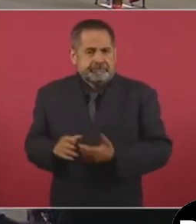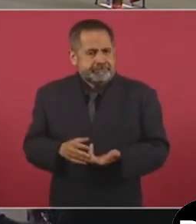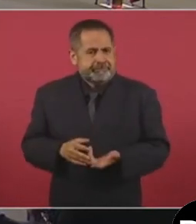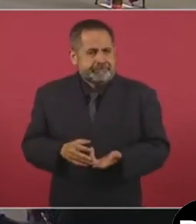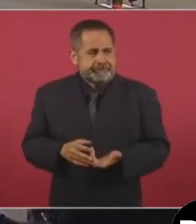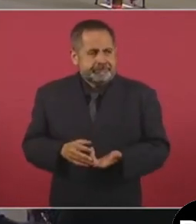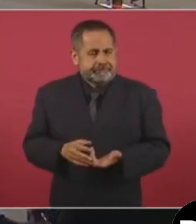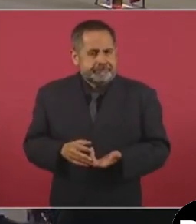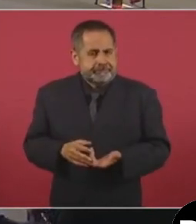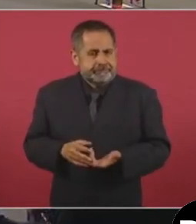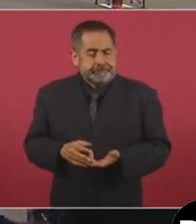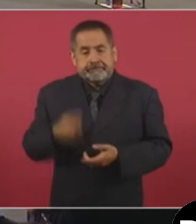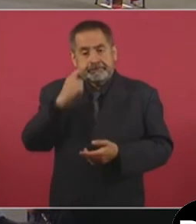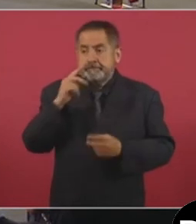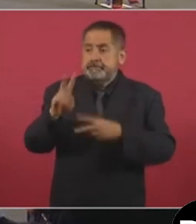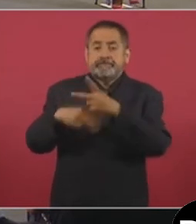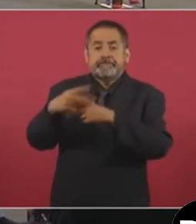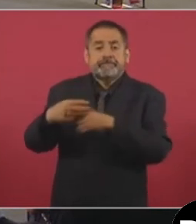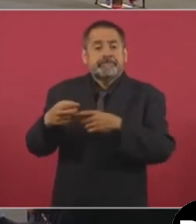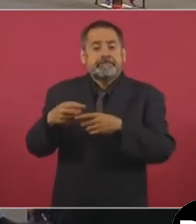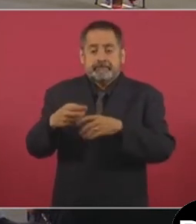a ver